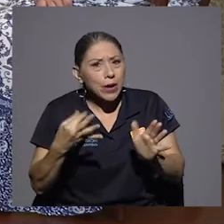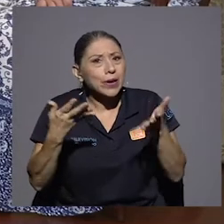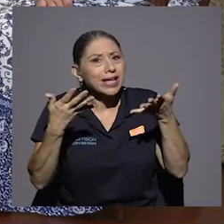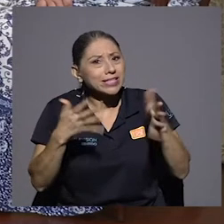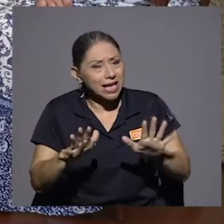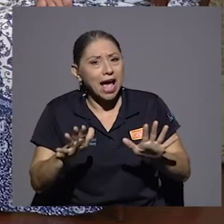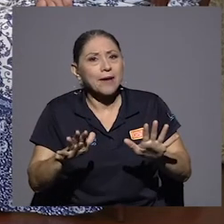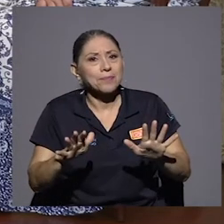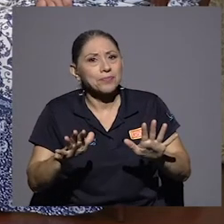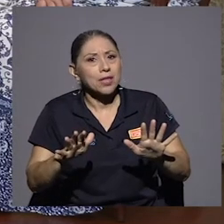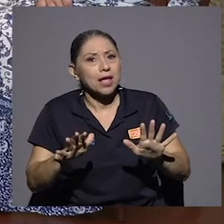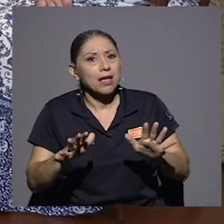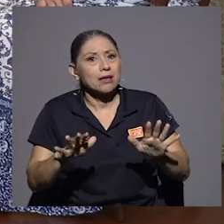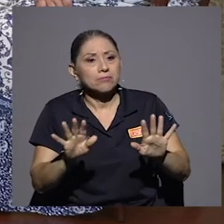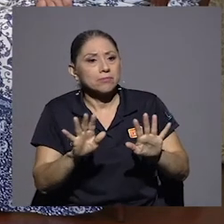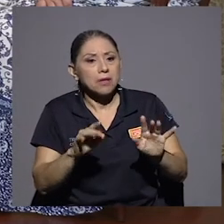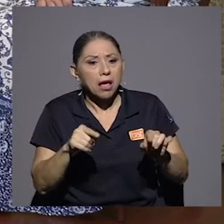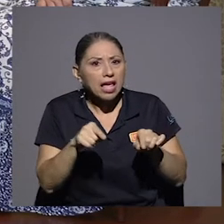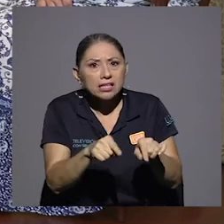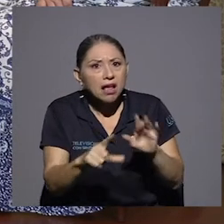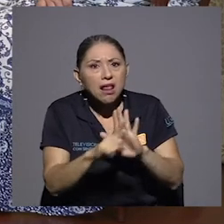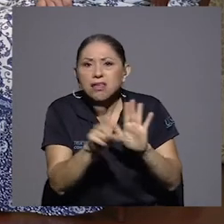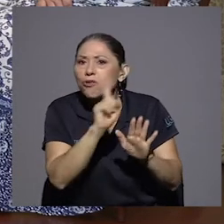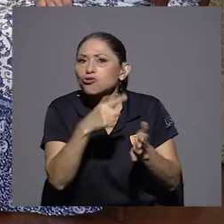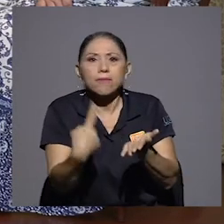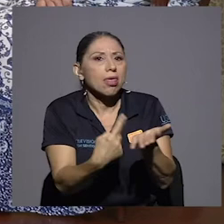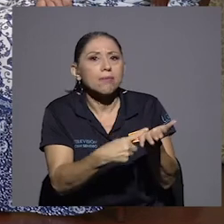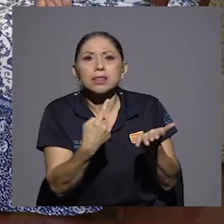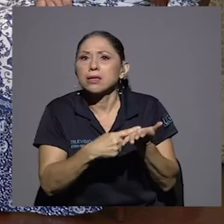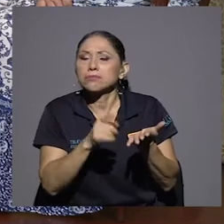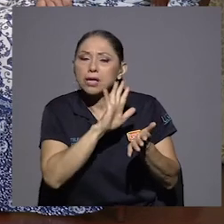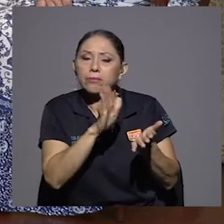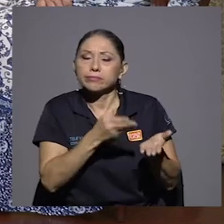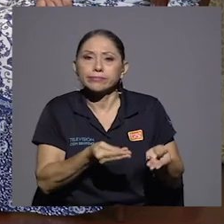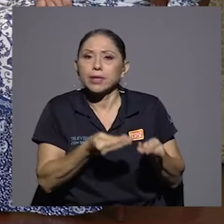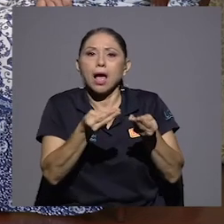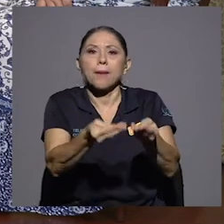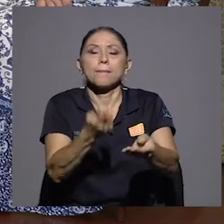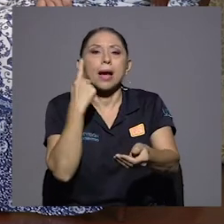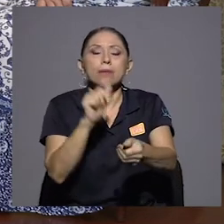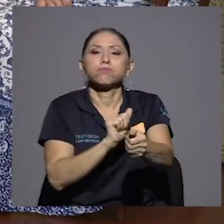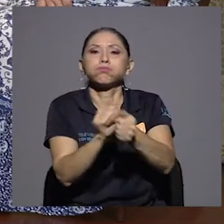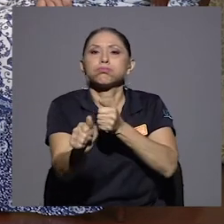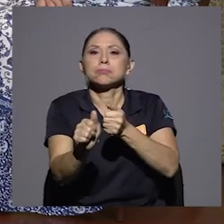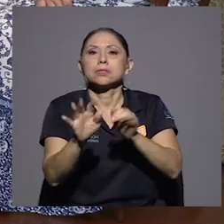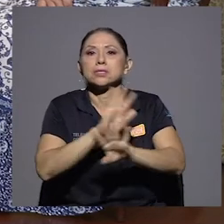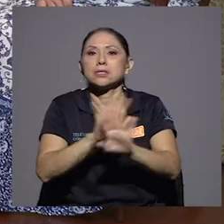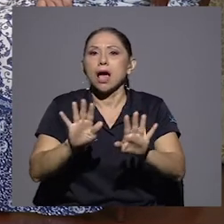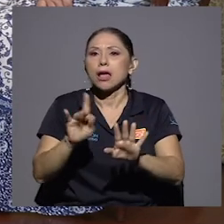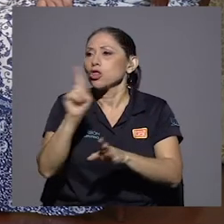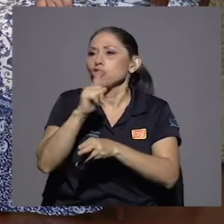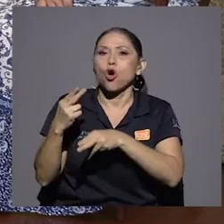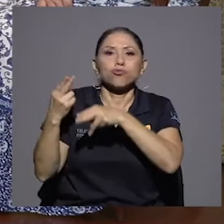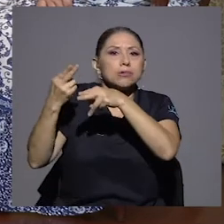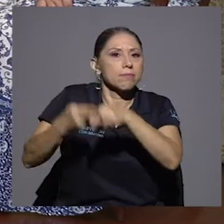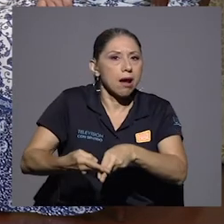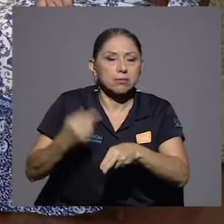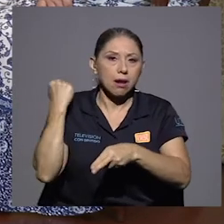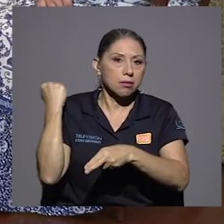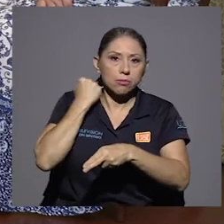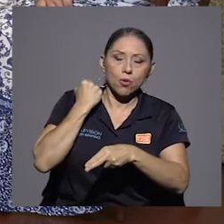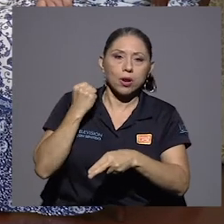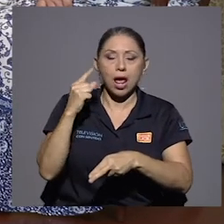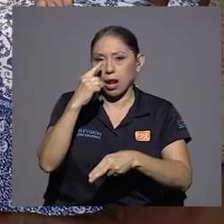de debate creo sí así es y entonces yo creo que me parece que ese es otro reconocimiento